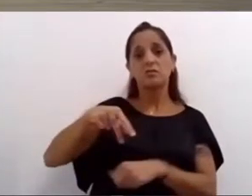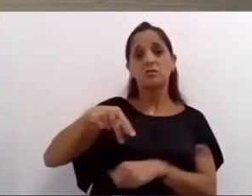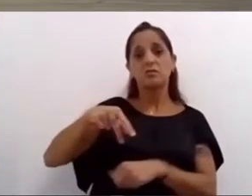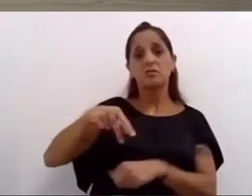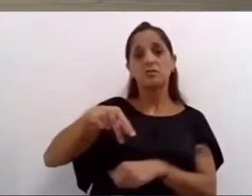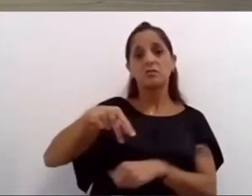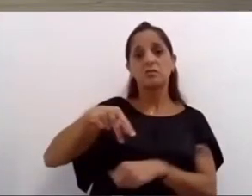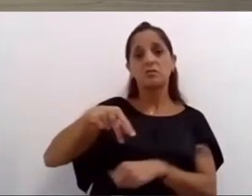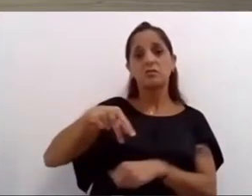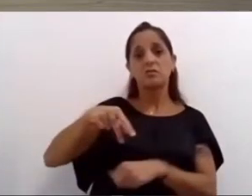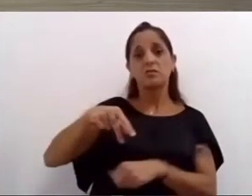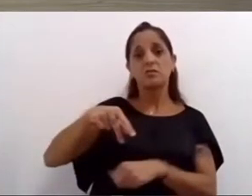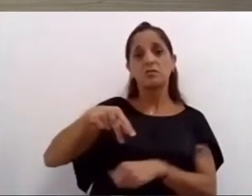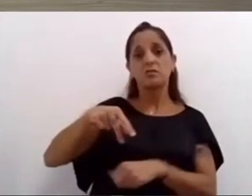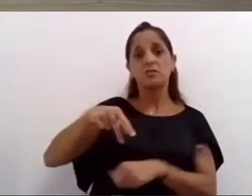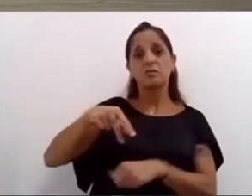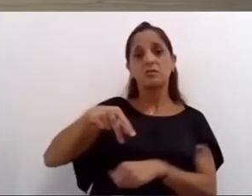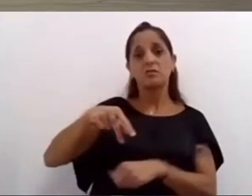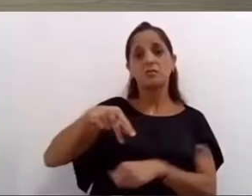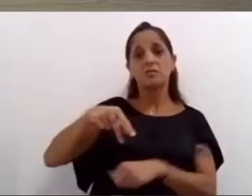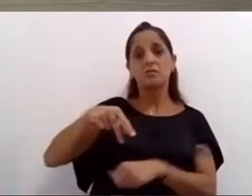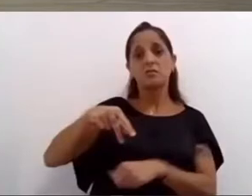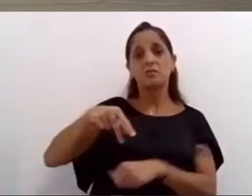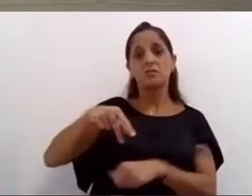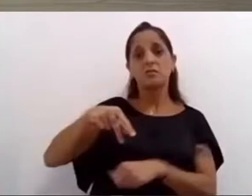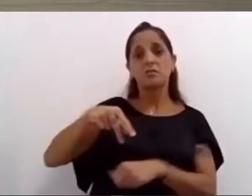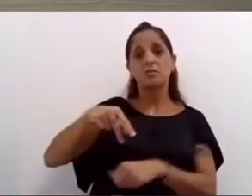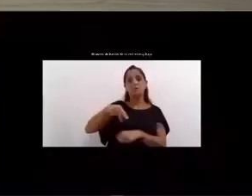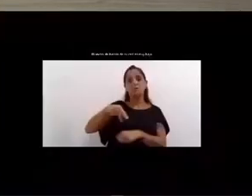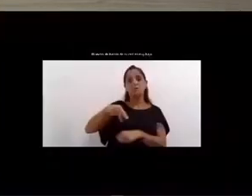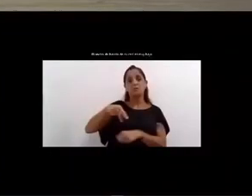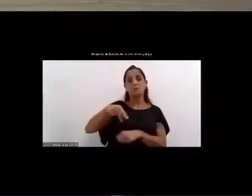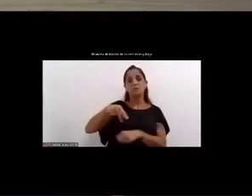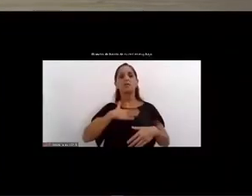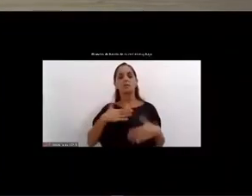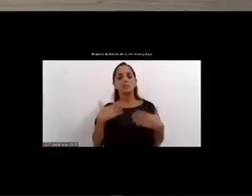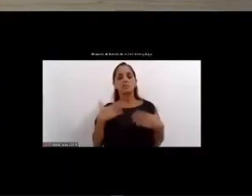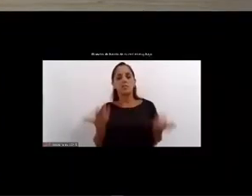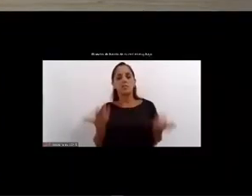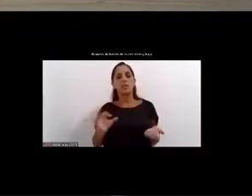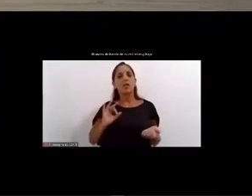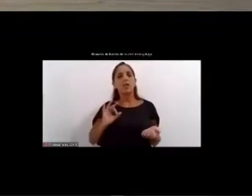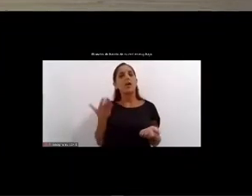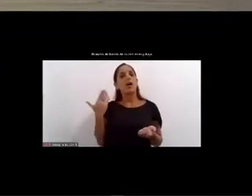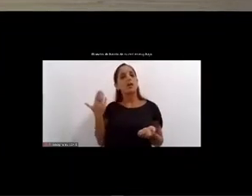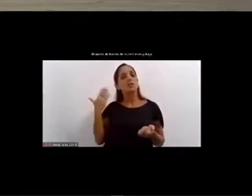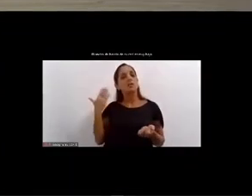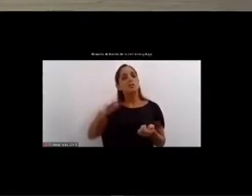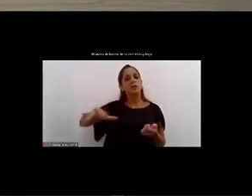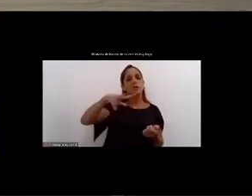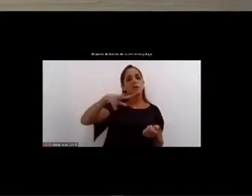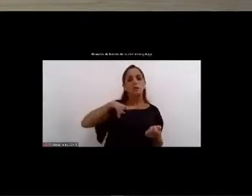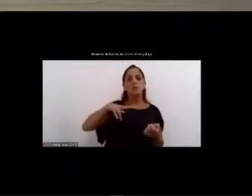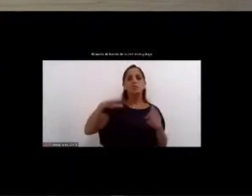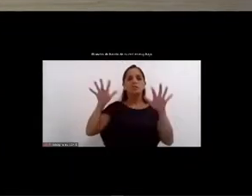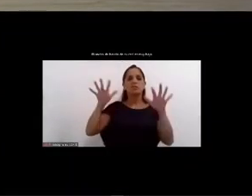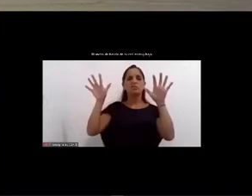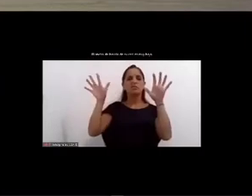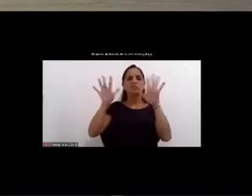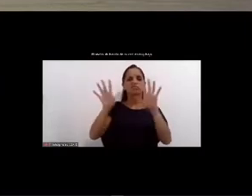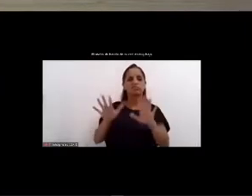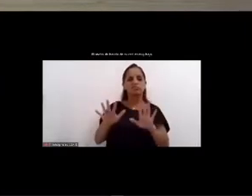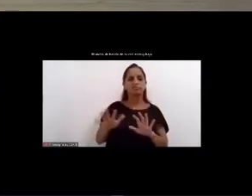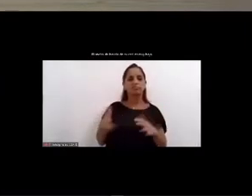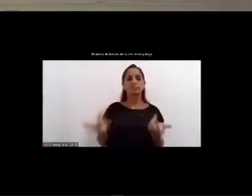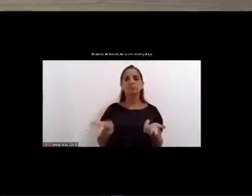que lo disfrutemos todos los rosarinos lo caminemos y llenemos de vida desde hace varios años se viene degradando un fenómeno común que